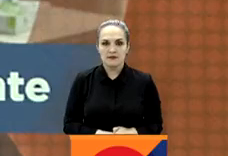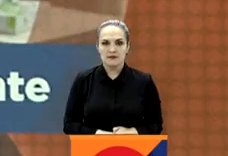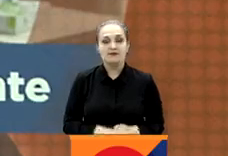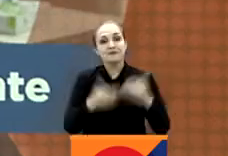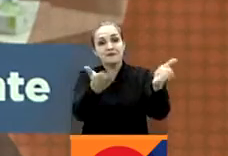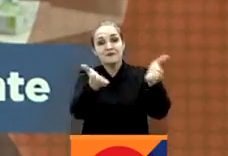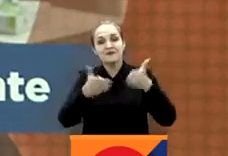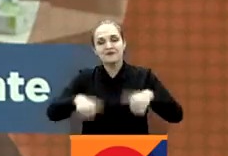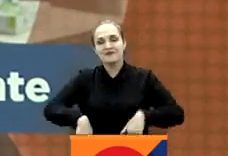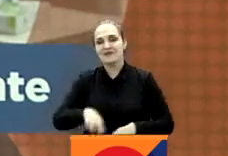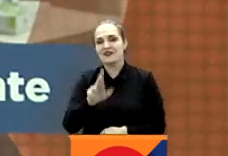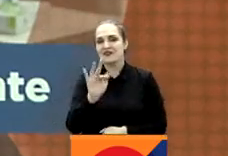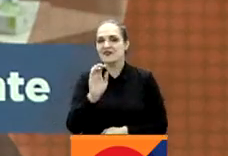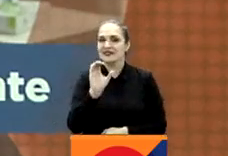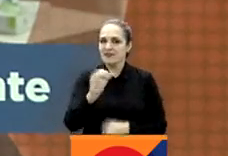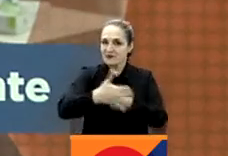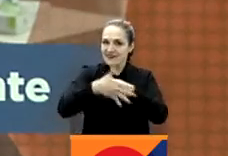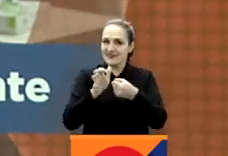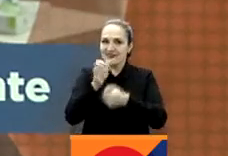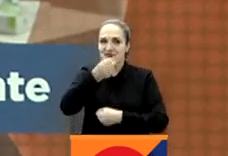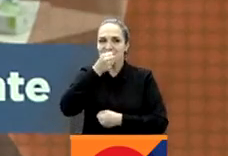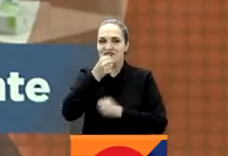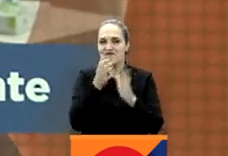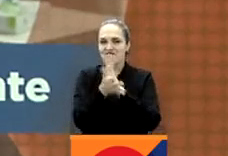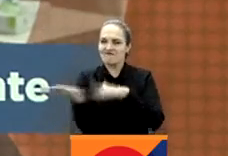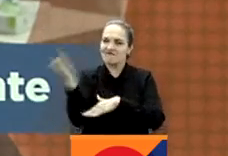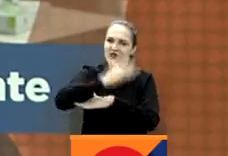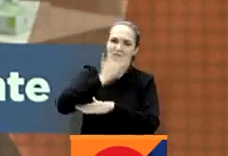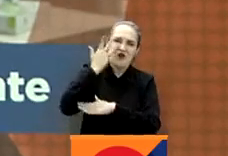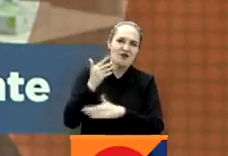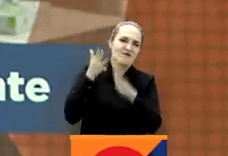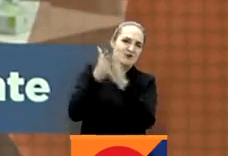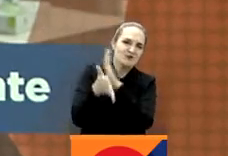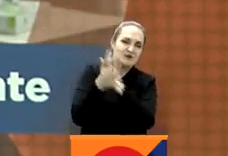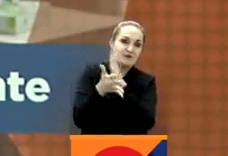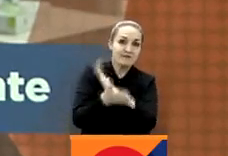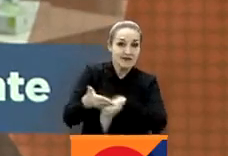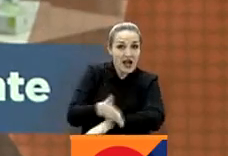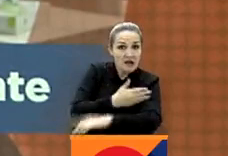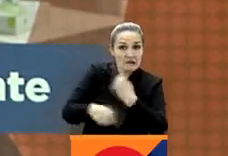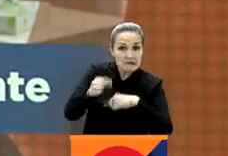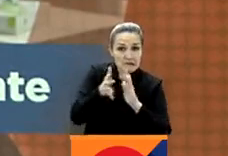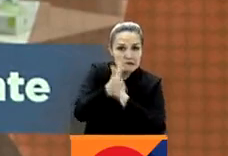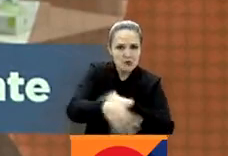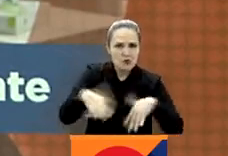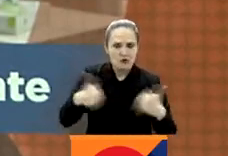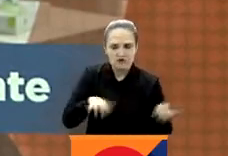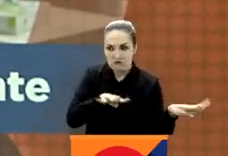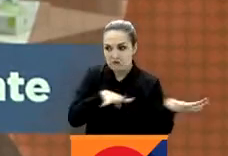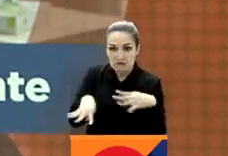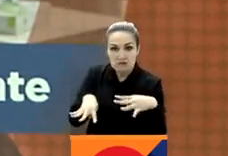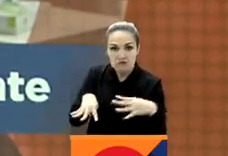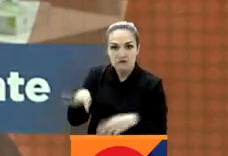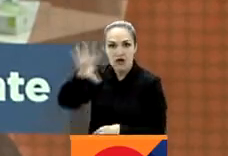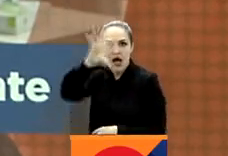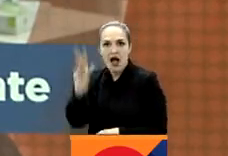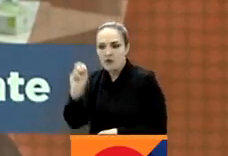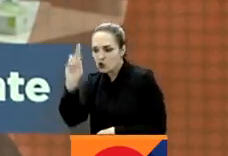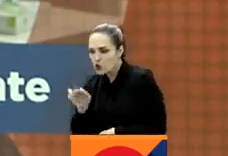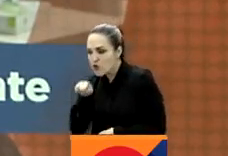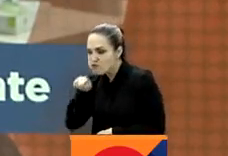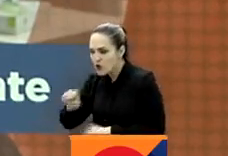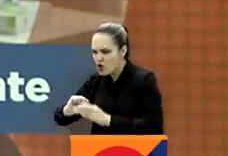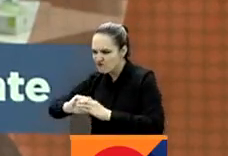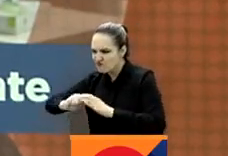Bienvenidos a RTVC Noticias, conectados 24-7. Como lo anunciábamos, hay alerta mundial por la detección de una nueva variante del coronavirus